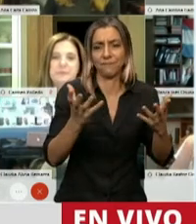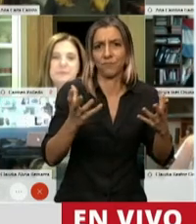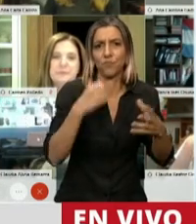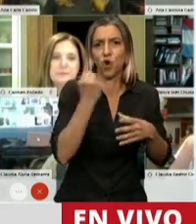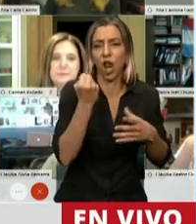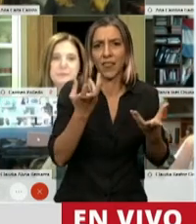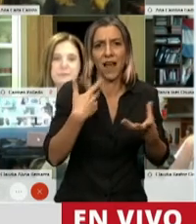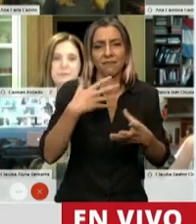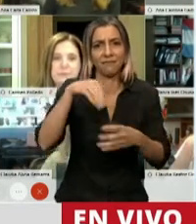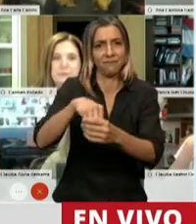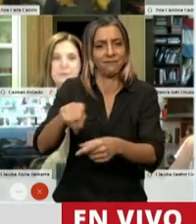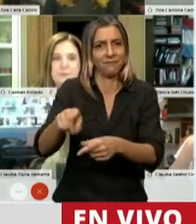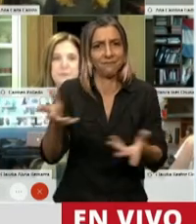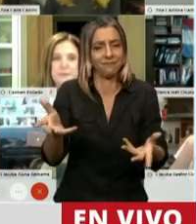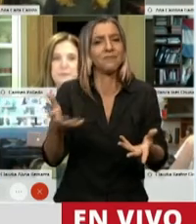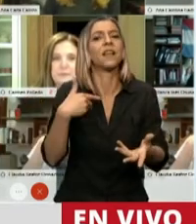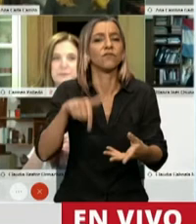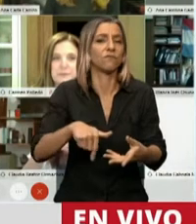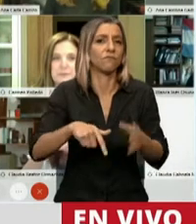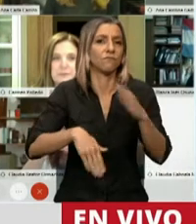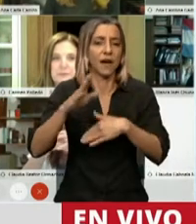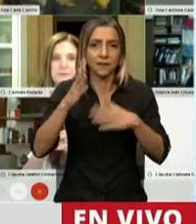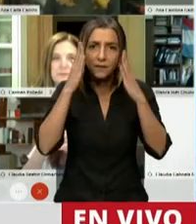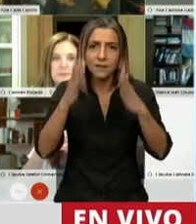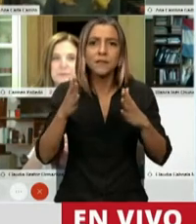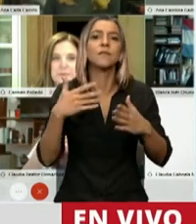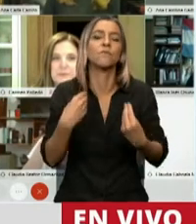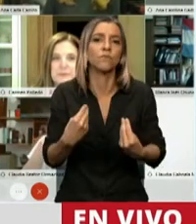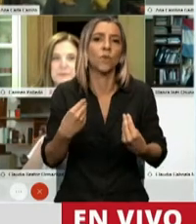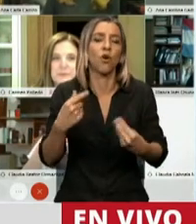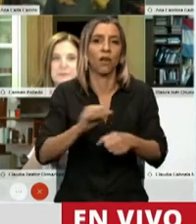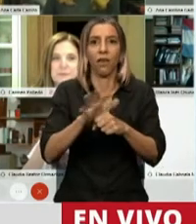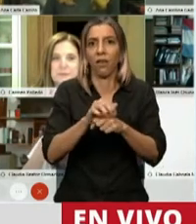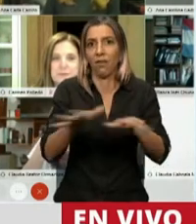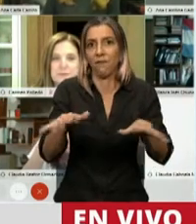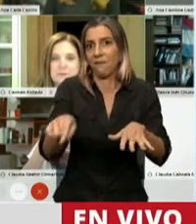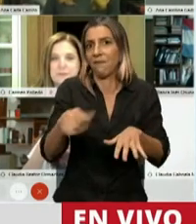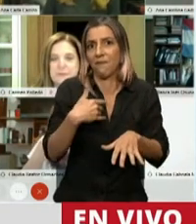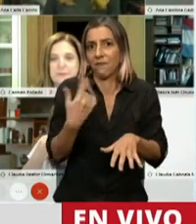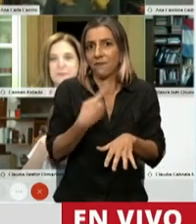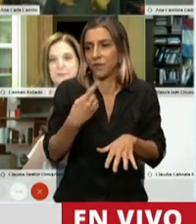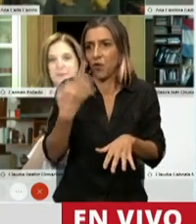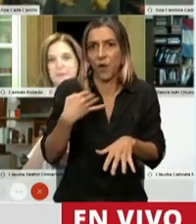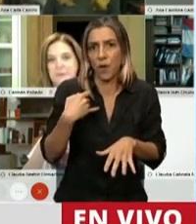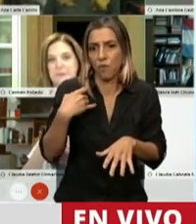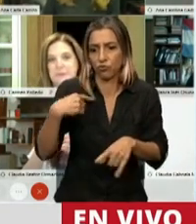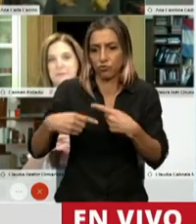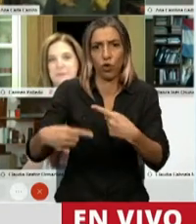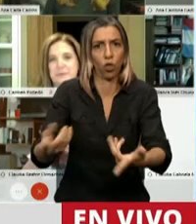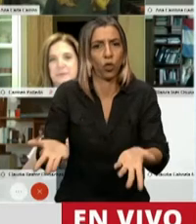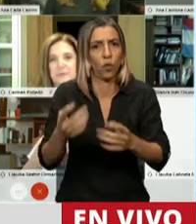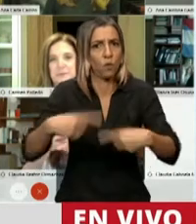en esta pandemia deben ser prioridad número uno en la agenda del Estado. Su objeto de estudio y